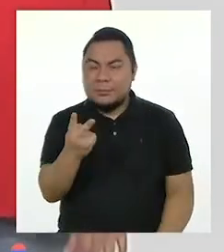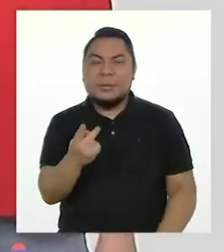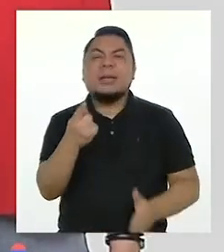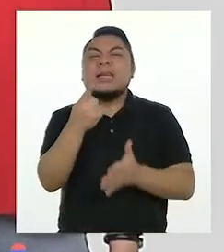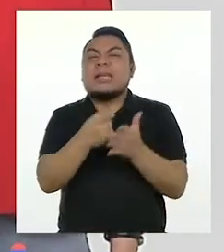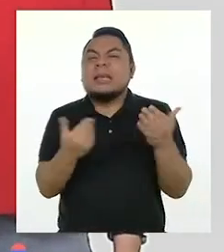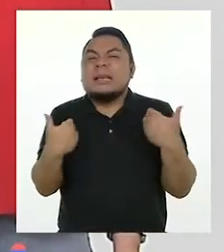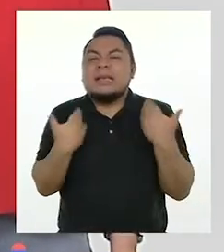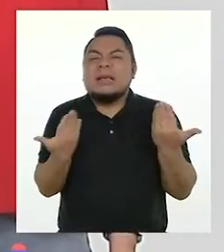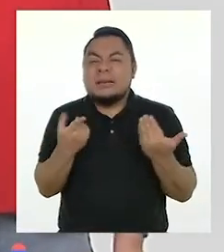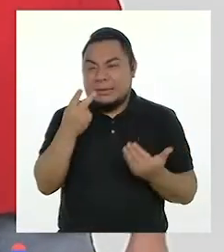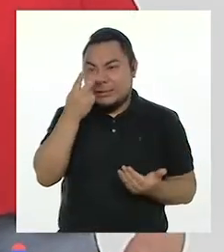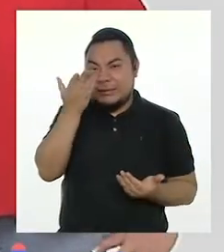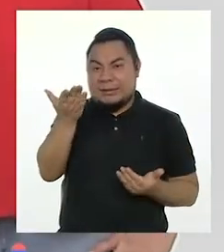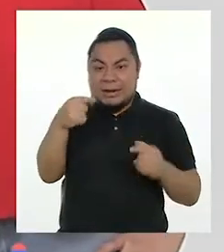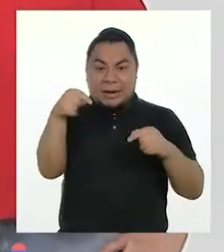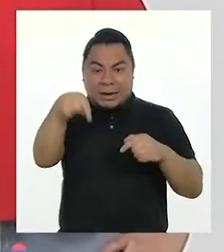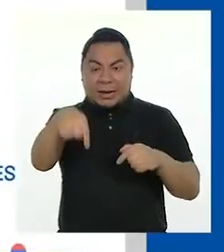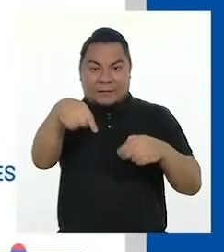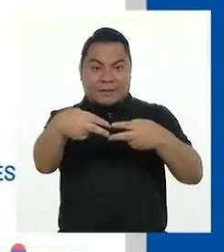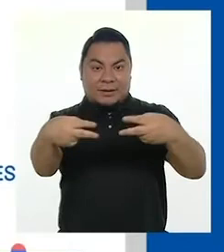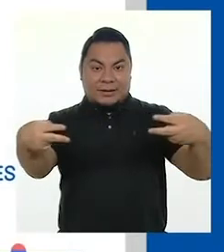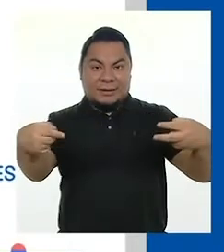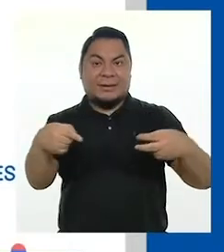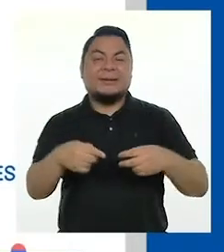qué tenemos aquí abajo.